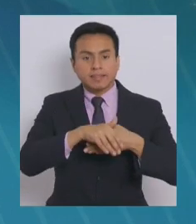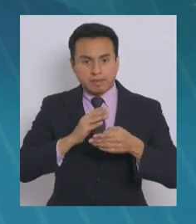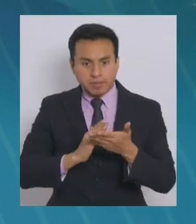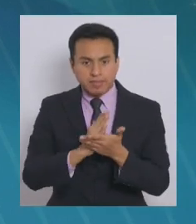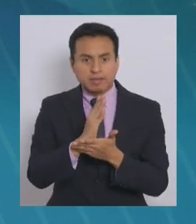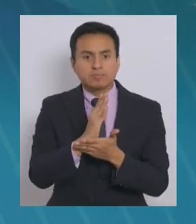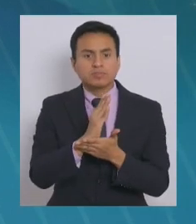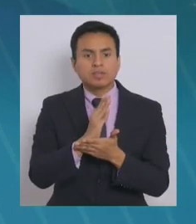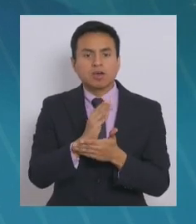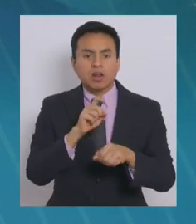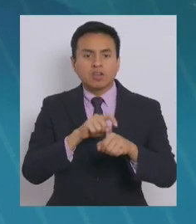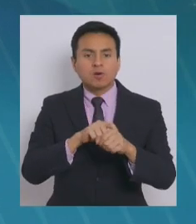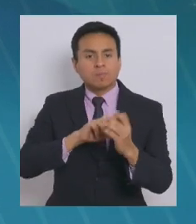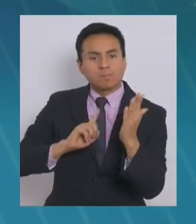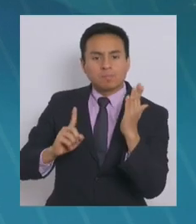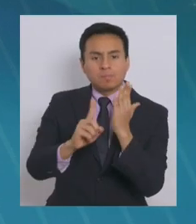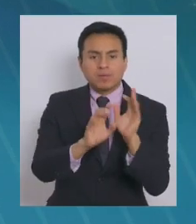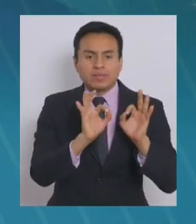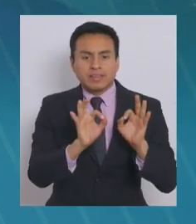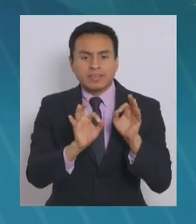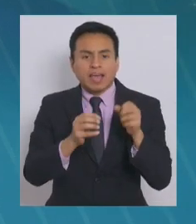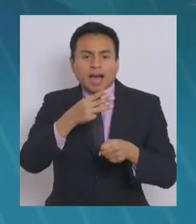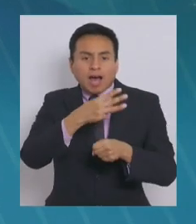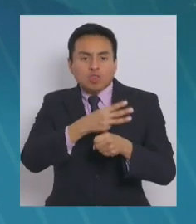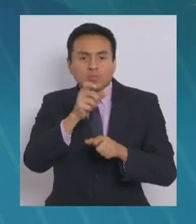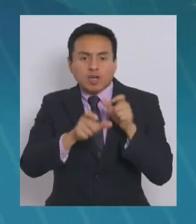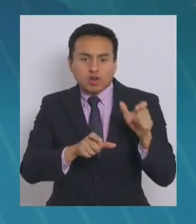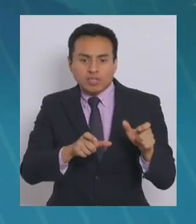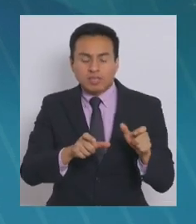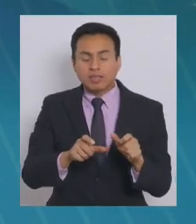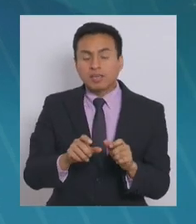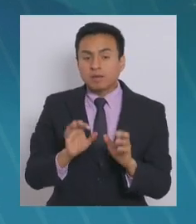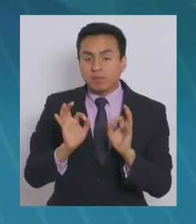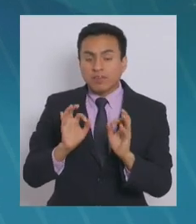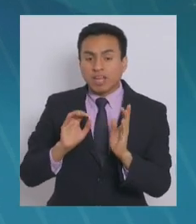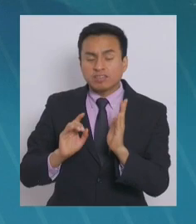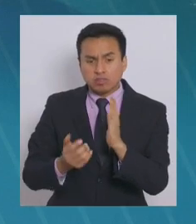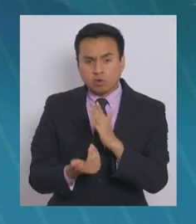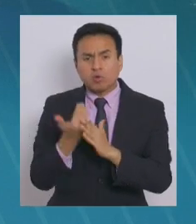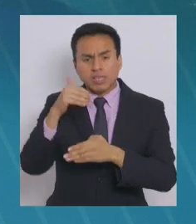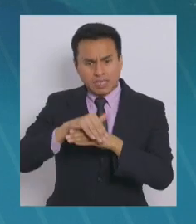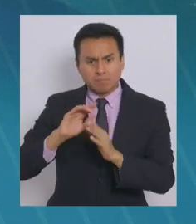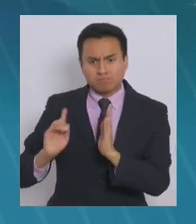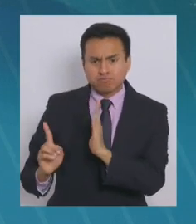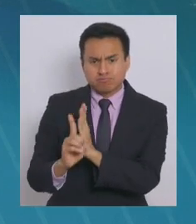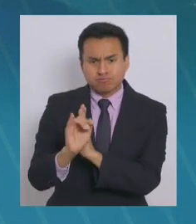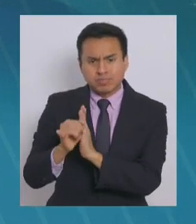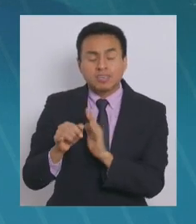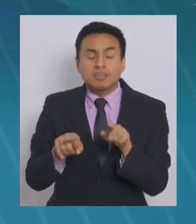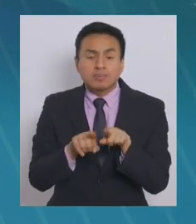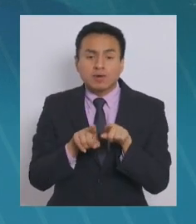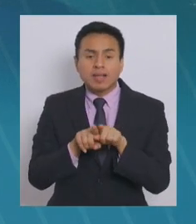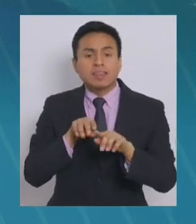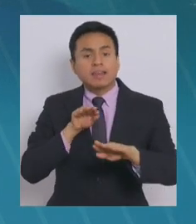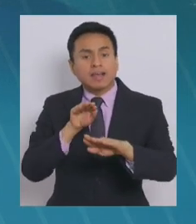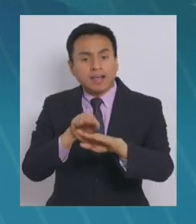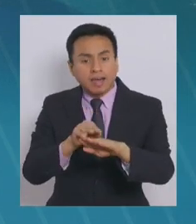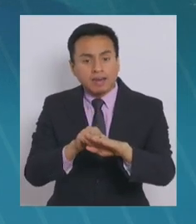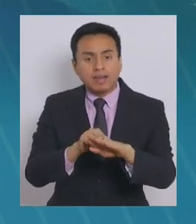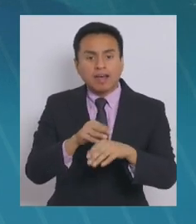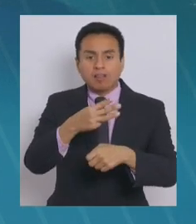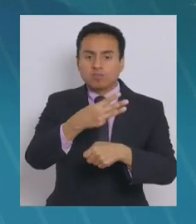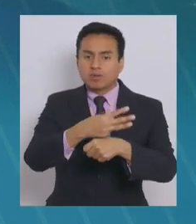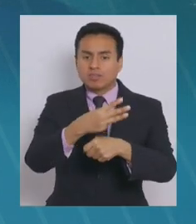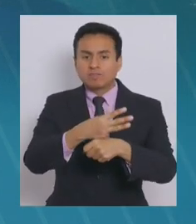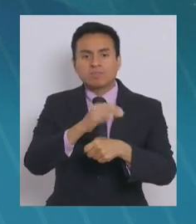es el horario preferente para adultos mayores. Si bien tiene preferencia durante todo el día, es importante también volver a recalcarlo. Los adultos mayores van